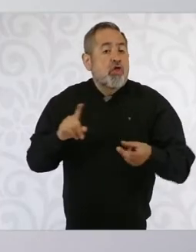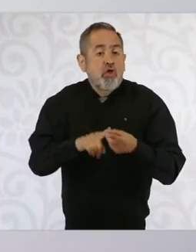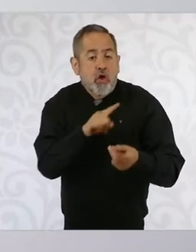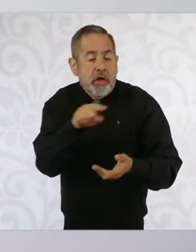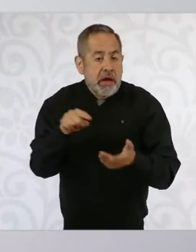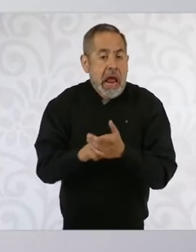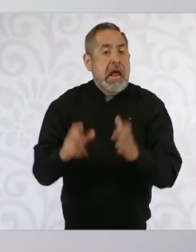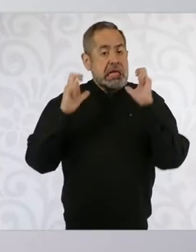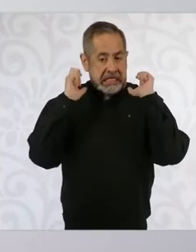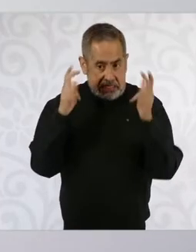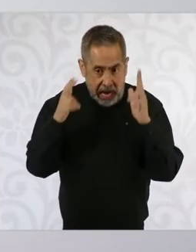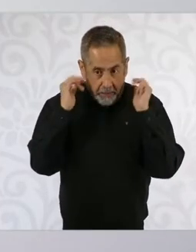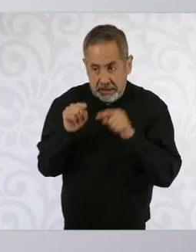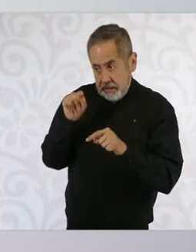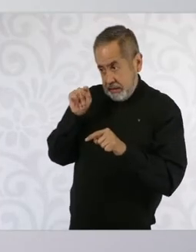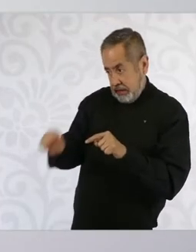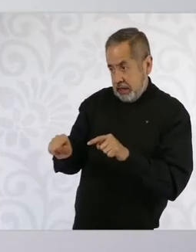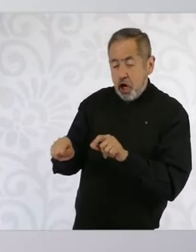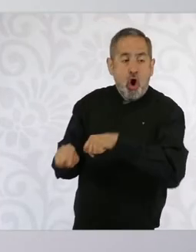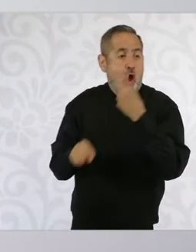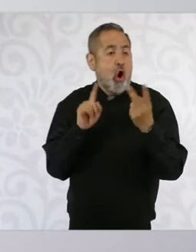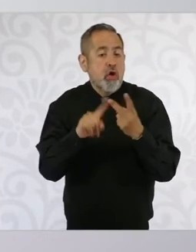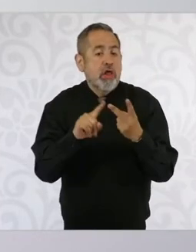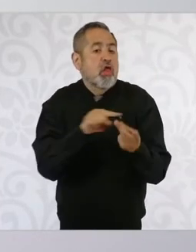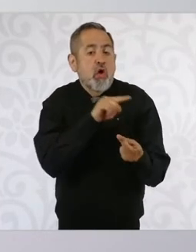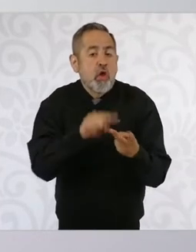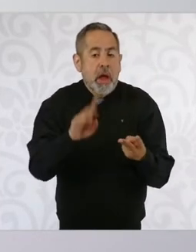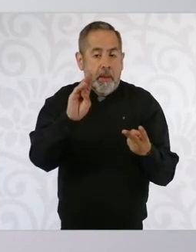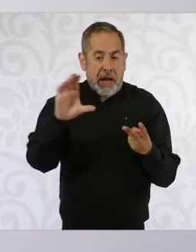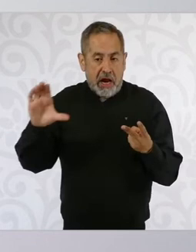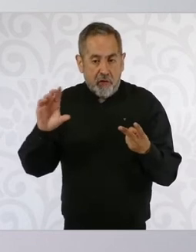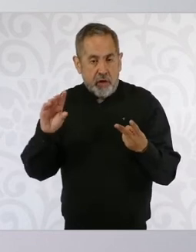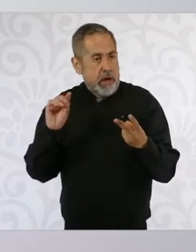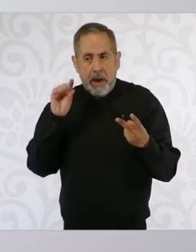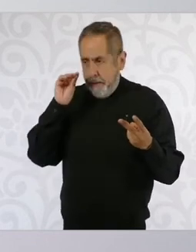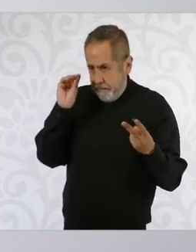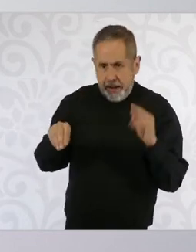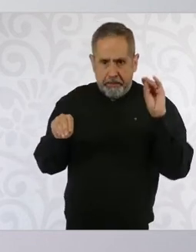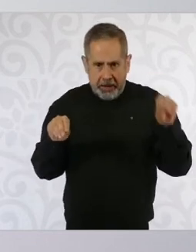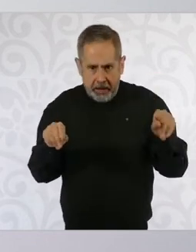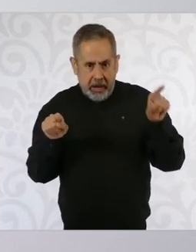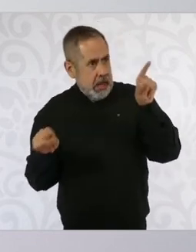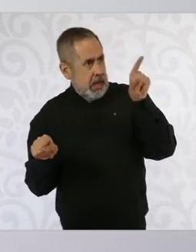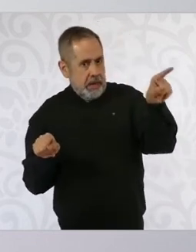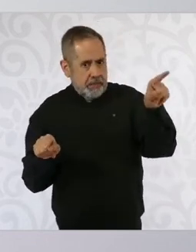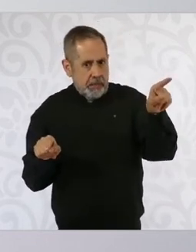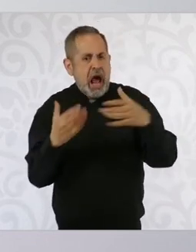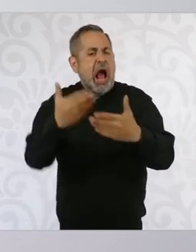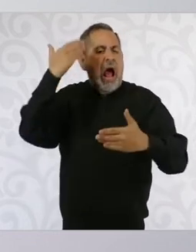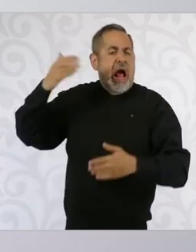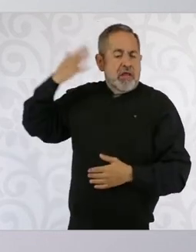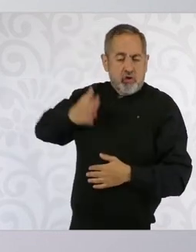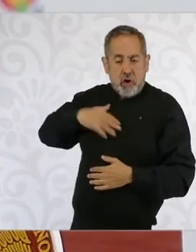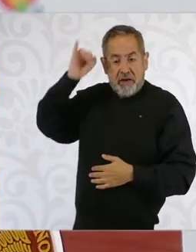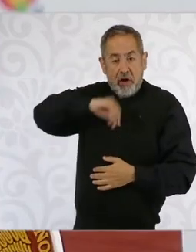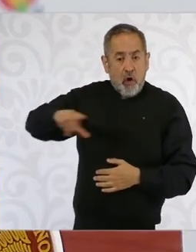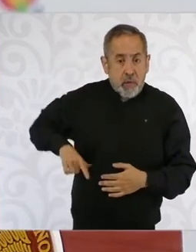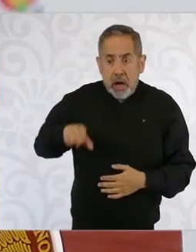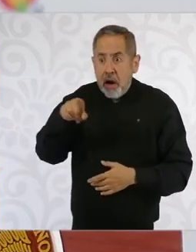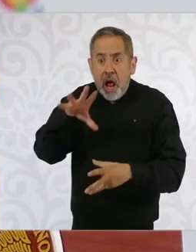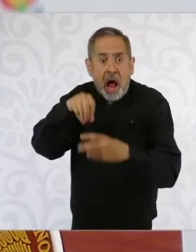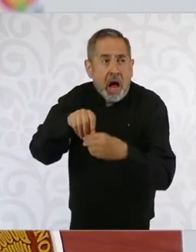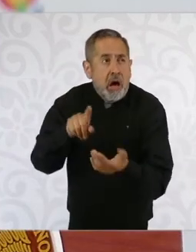en Baja California. Cuando fui jefa de gobierno, la Rosario Castellanos hoy atiende a cerca de 60 mil